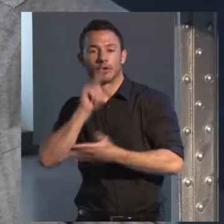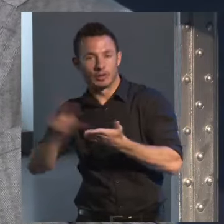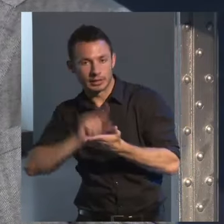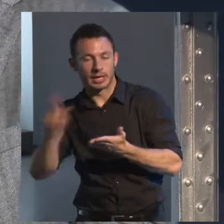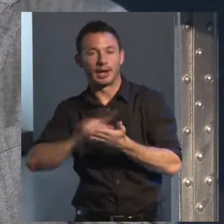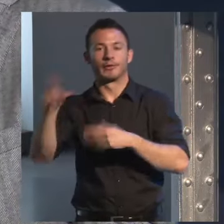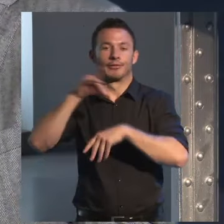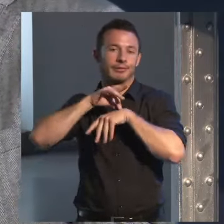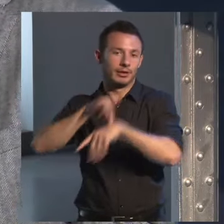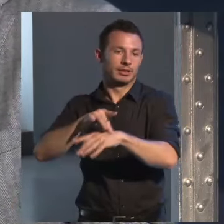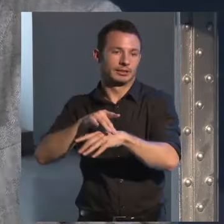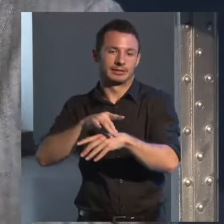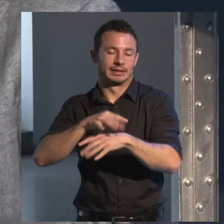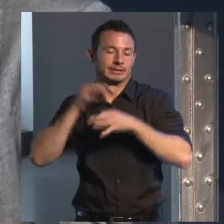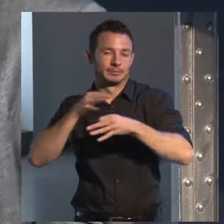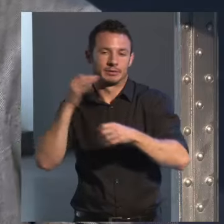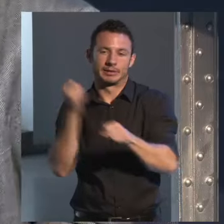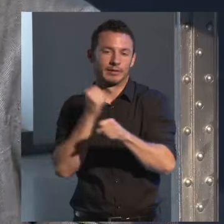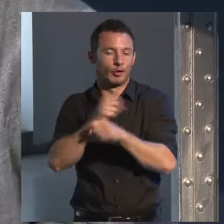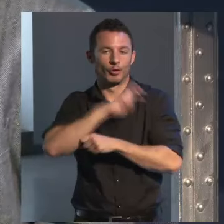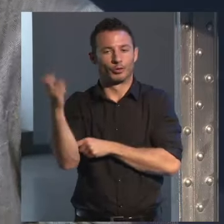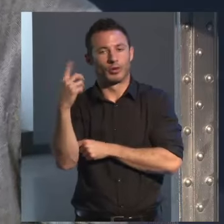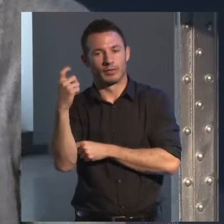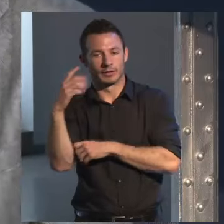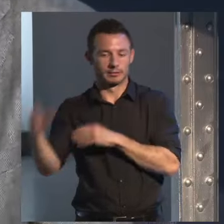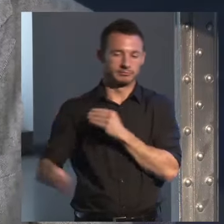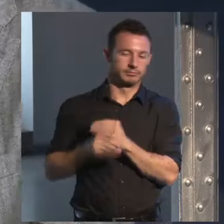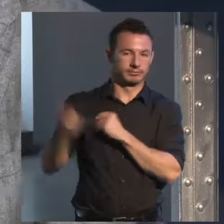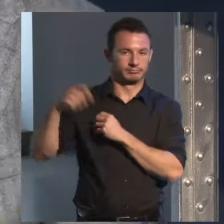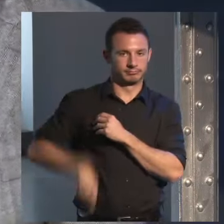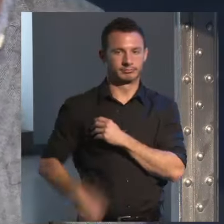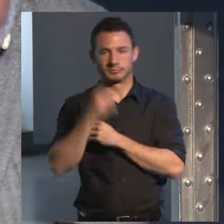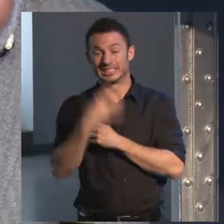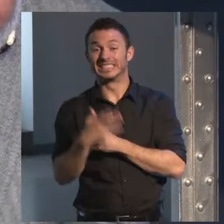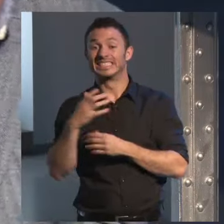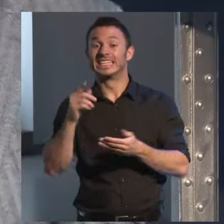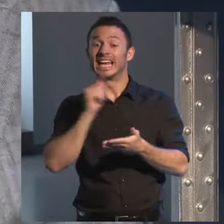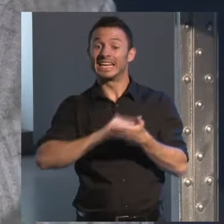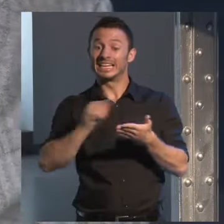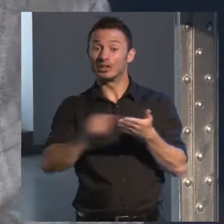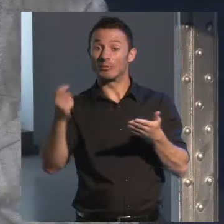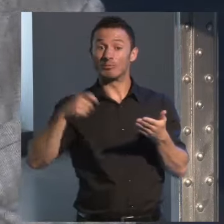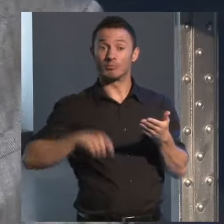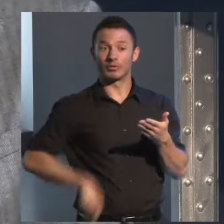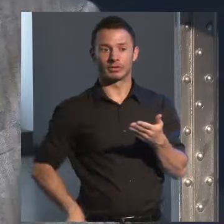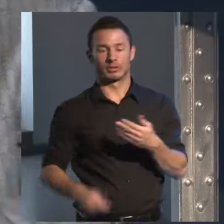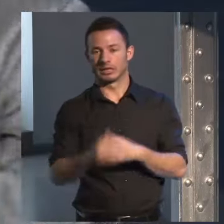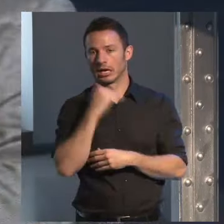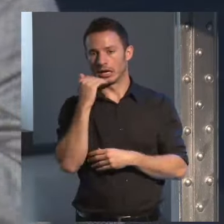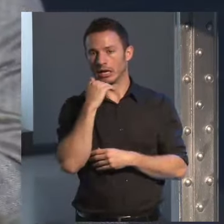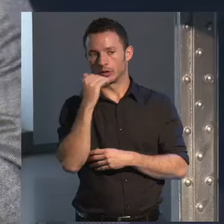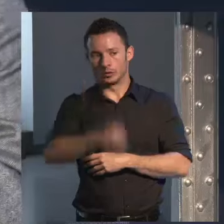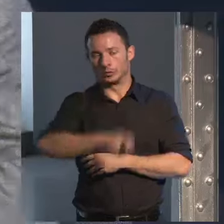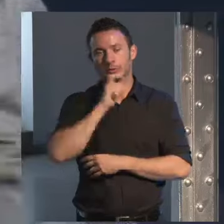hacer otro trabajo llegar a poder ser un escritor profesional en cualquier parte del mundo es algo excepcional